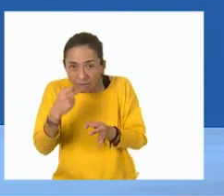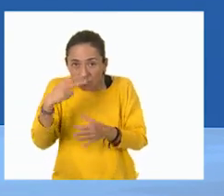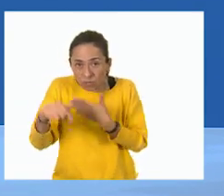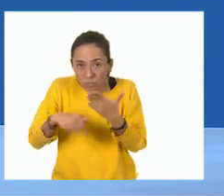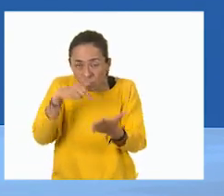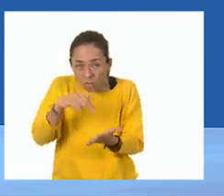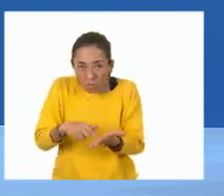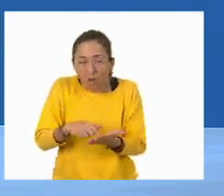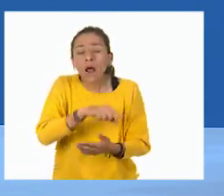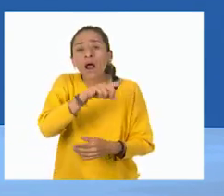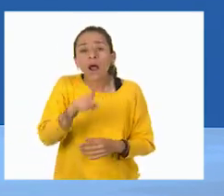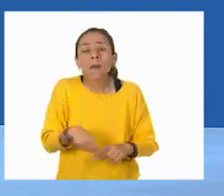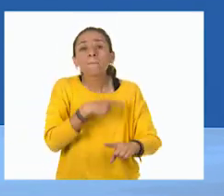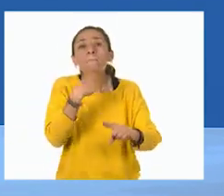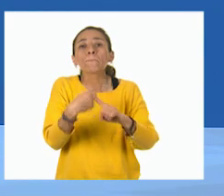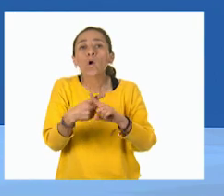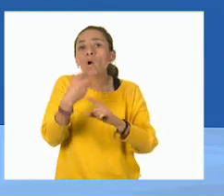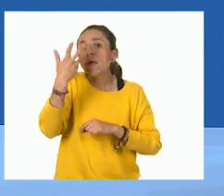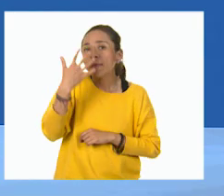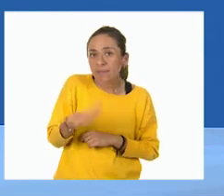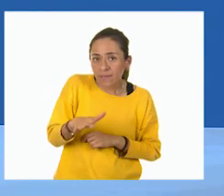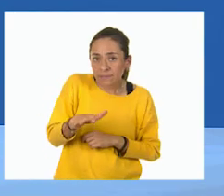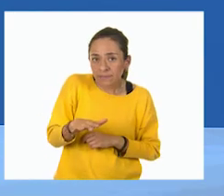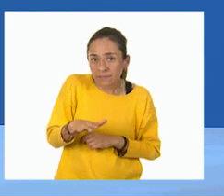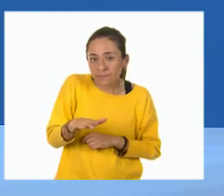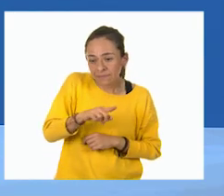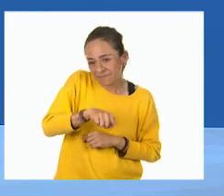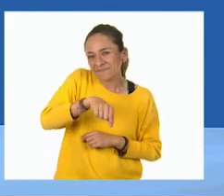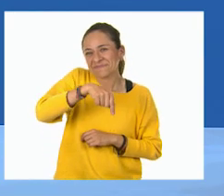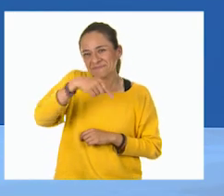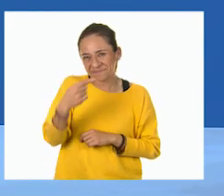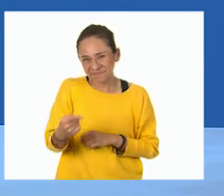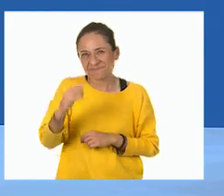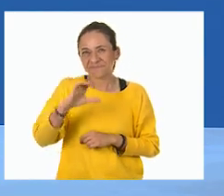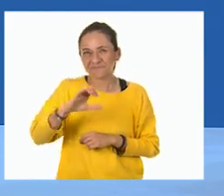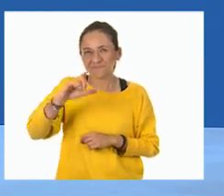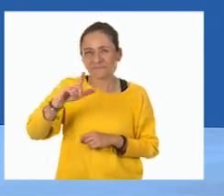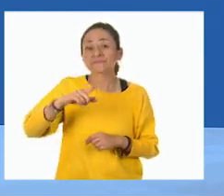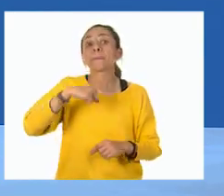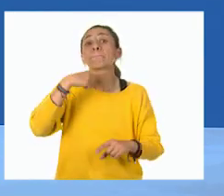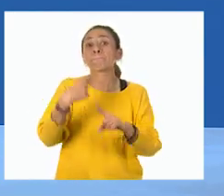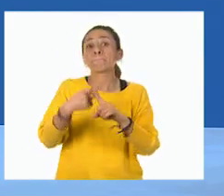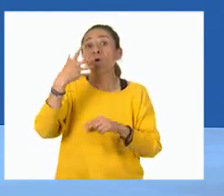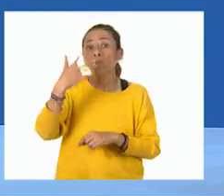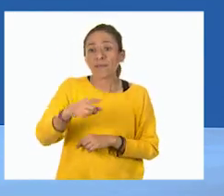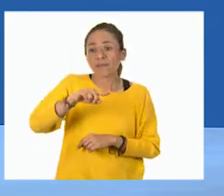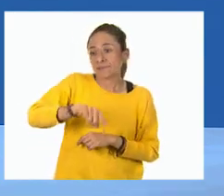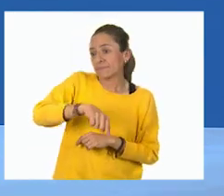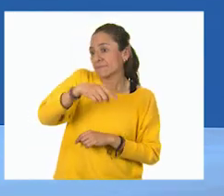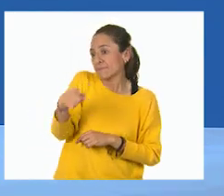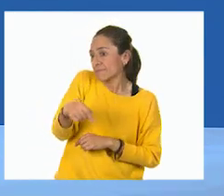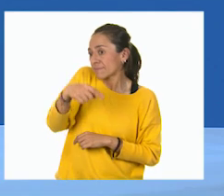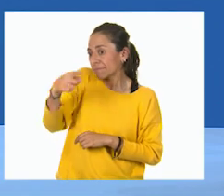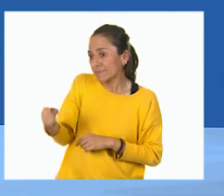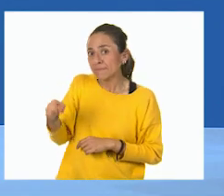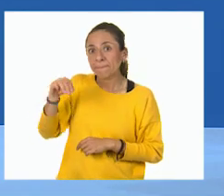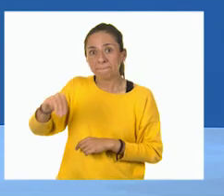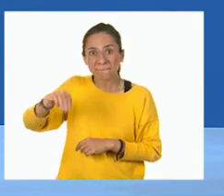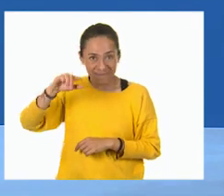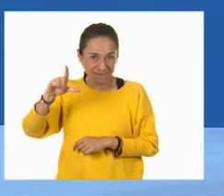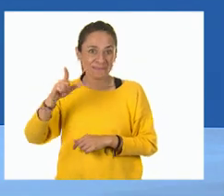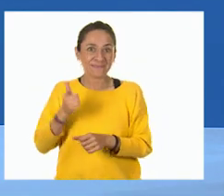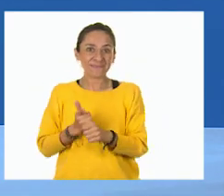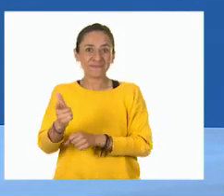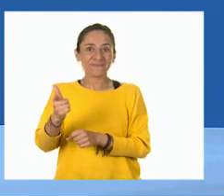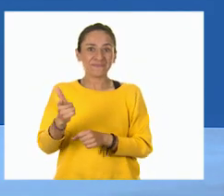multiplicamos por 10. Y llegamos al centilitro y después por 10. Y tenemos al mililitro.